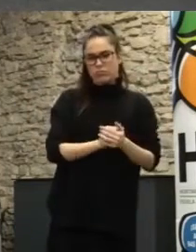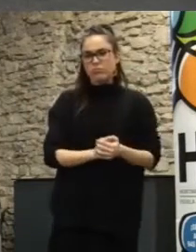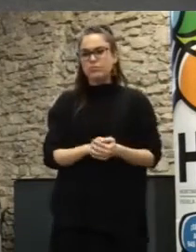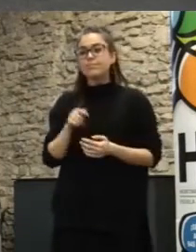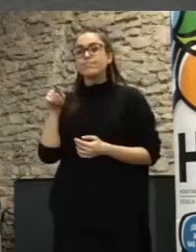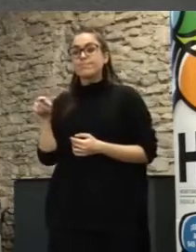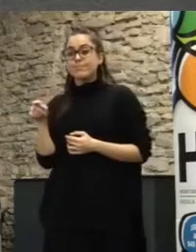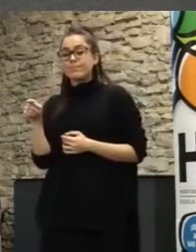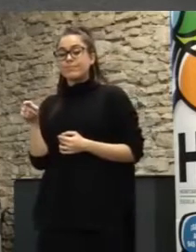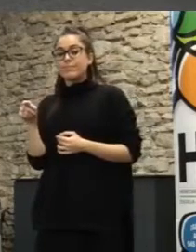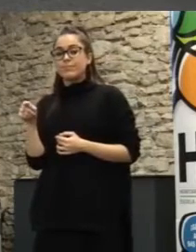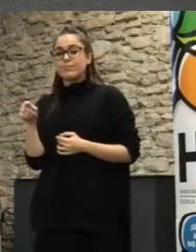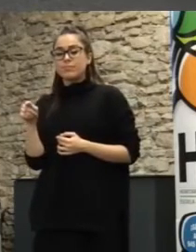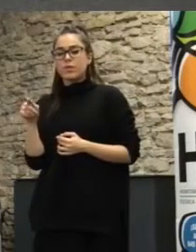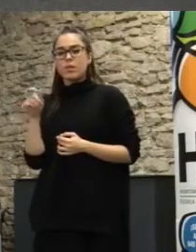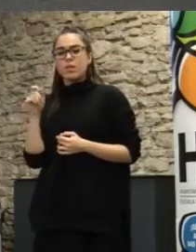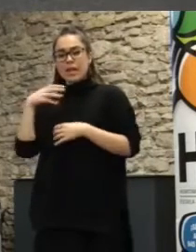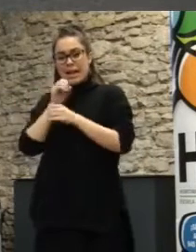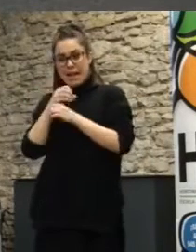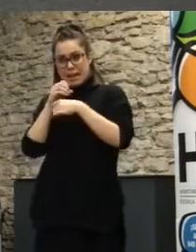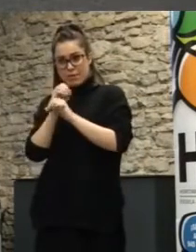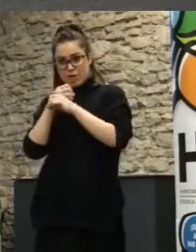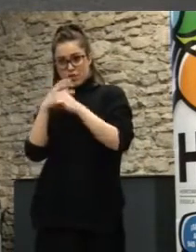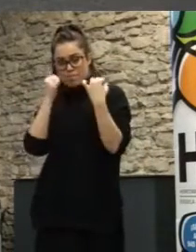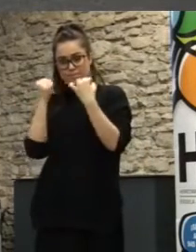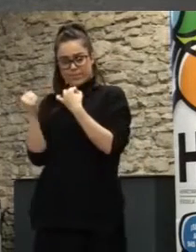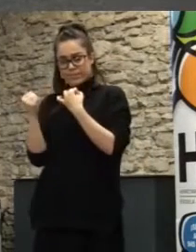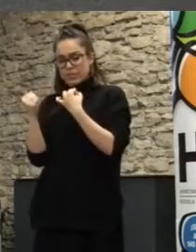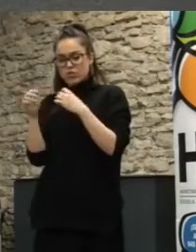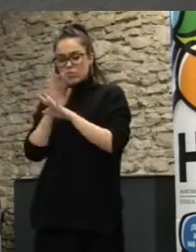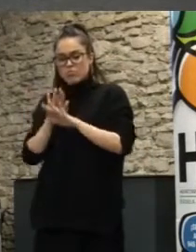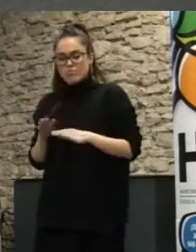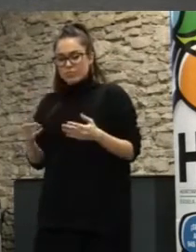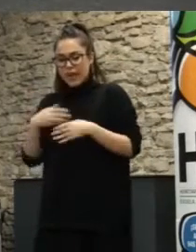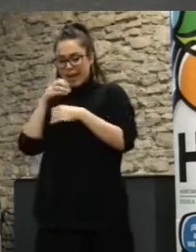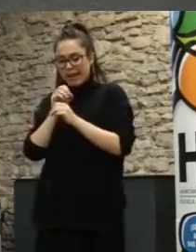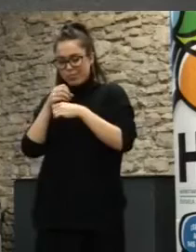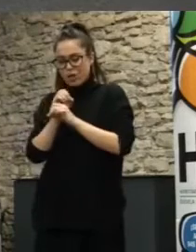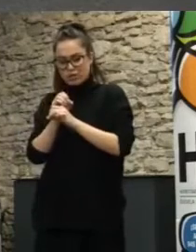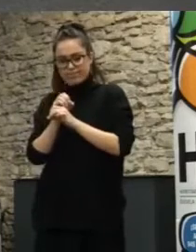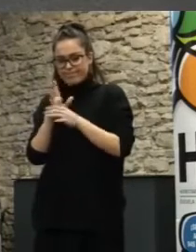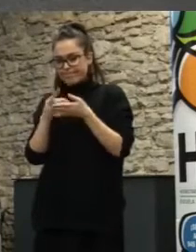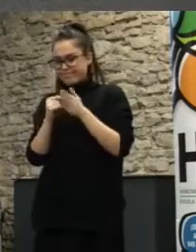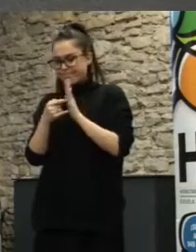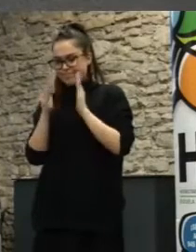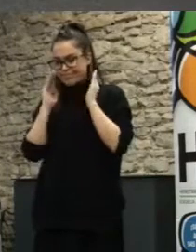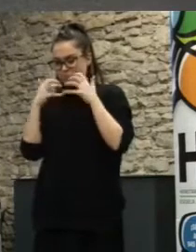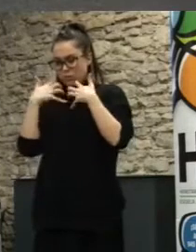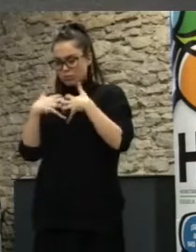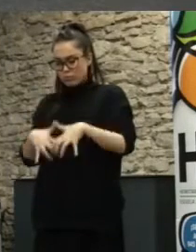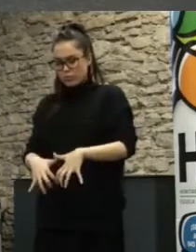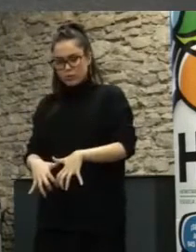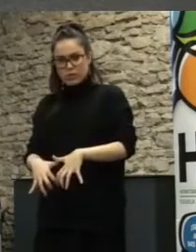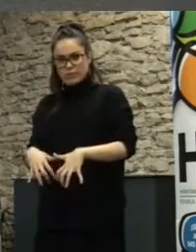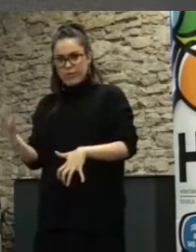primer caso la administración funciona como motor un laboratorio de manera sistemática tiene que innovar en el